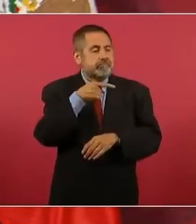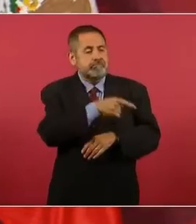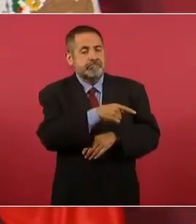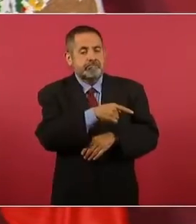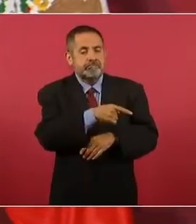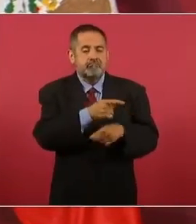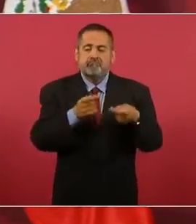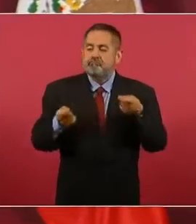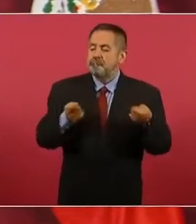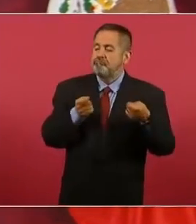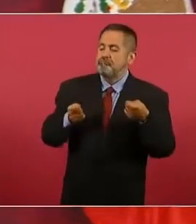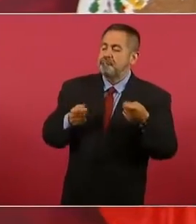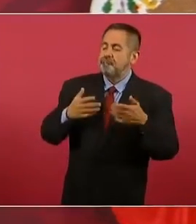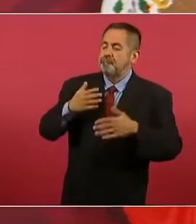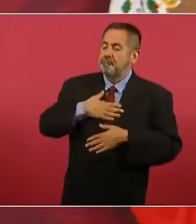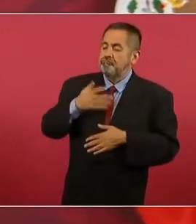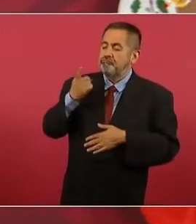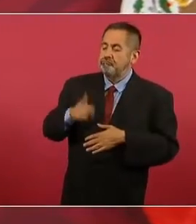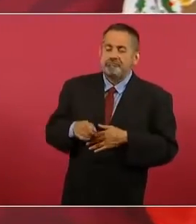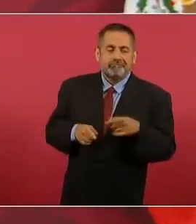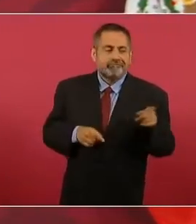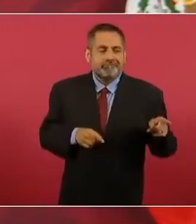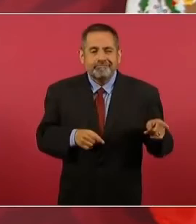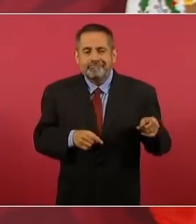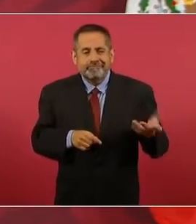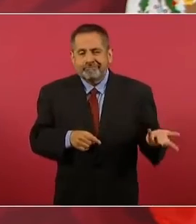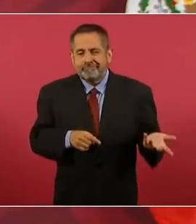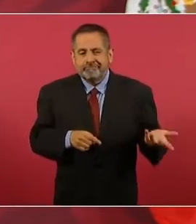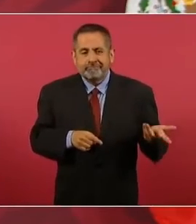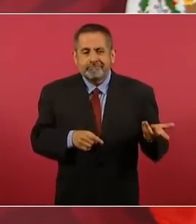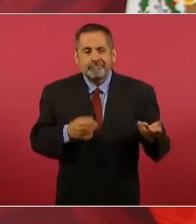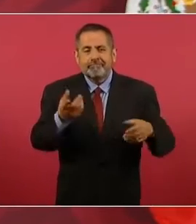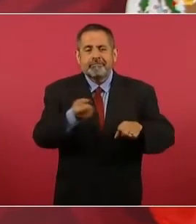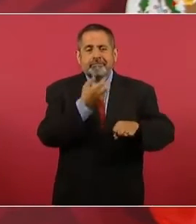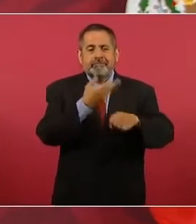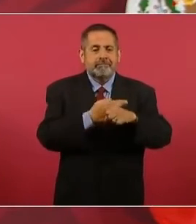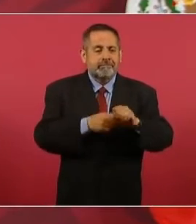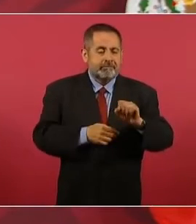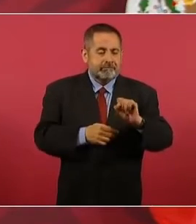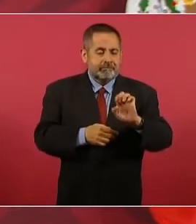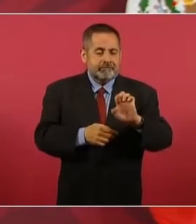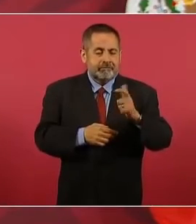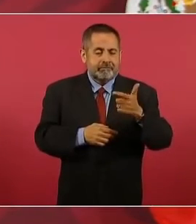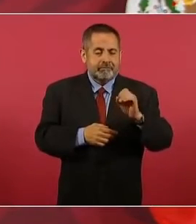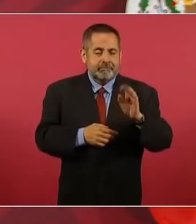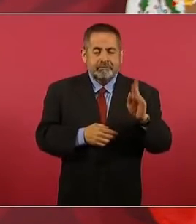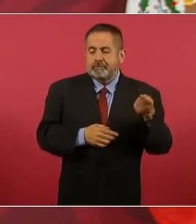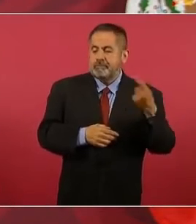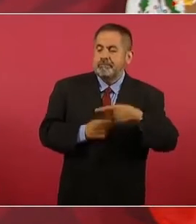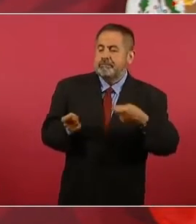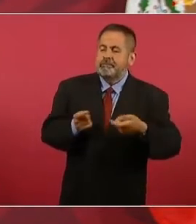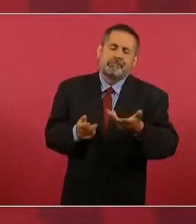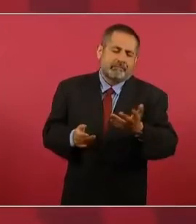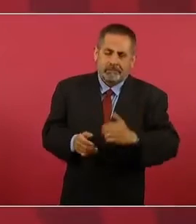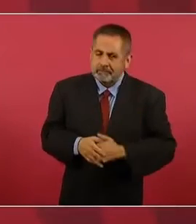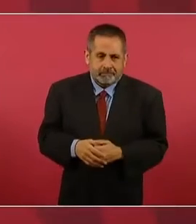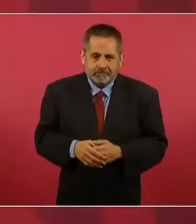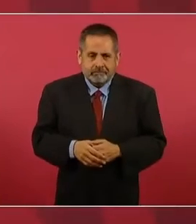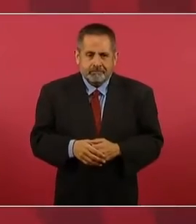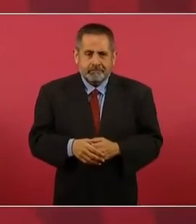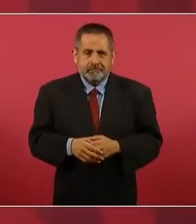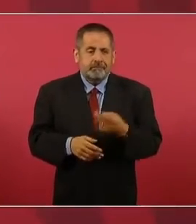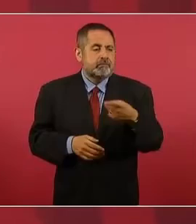institución dependiendo de gobernación de la